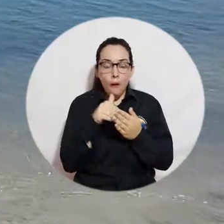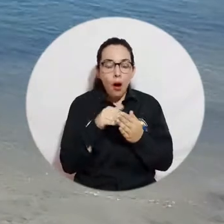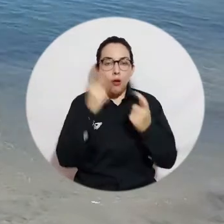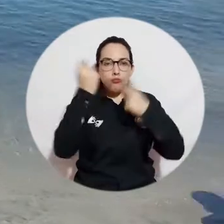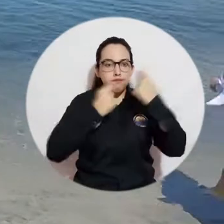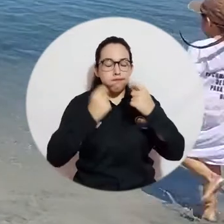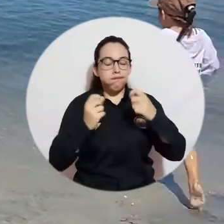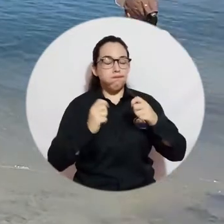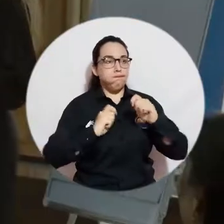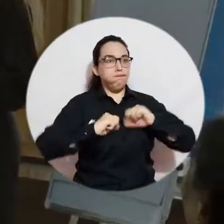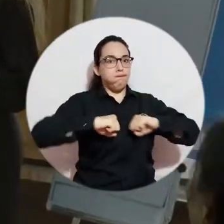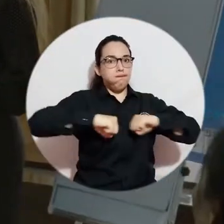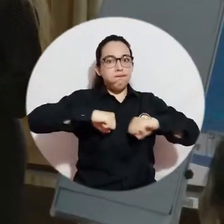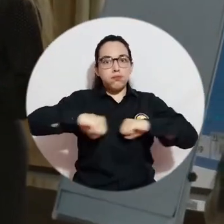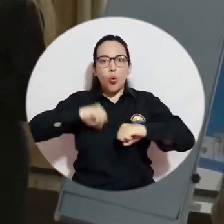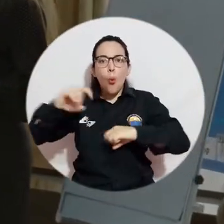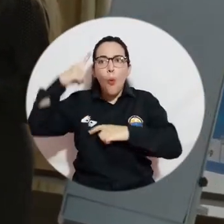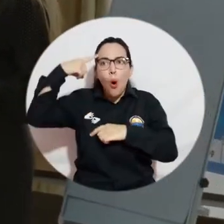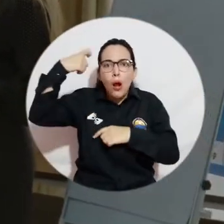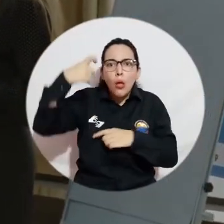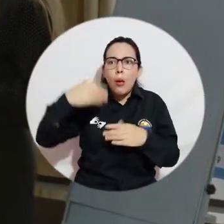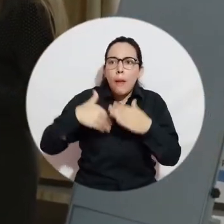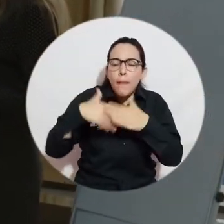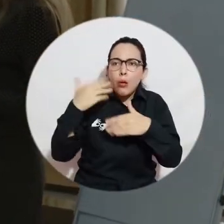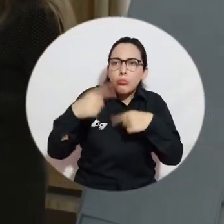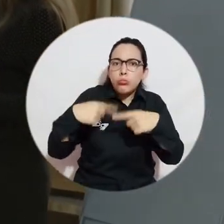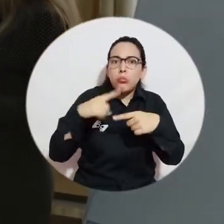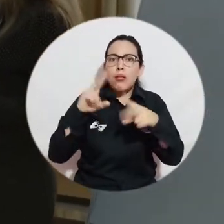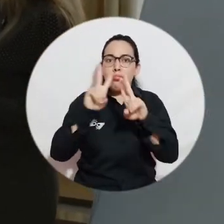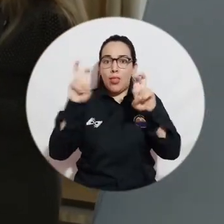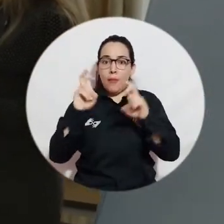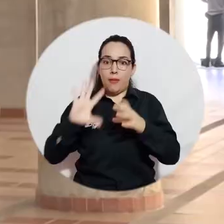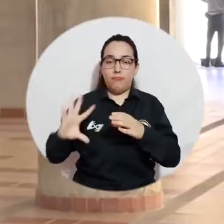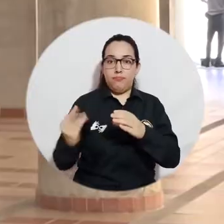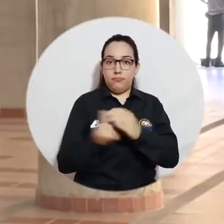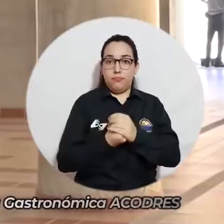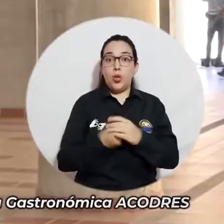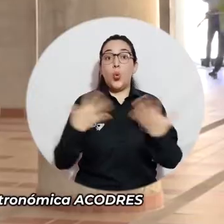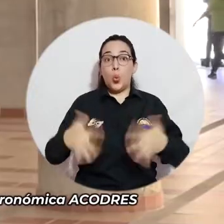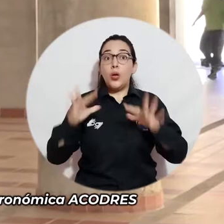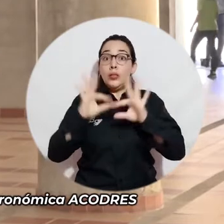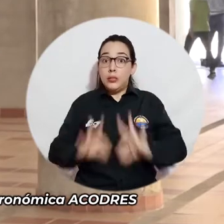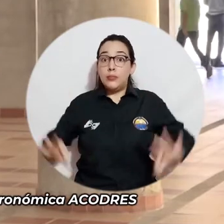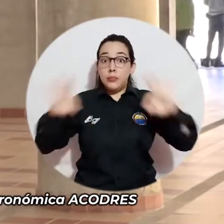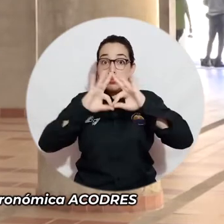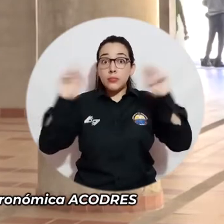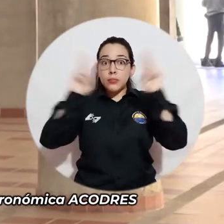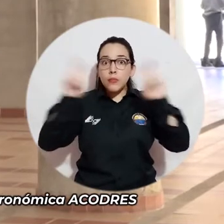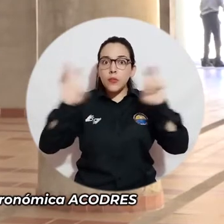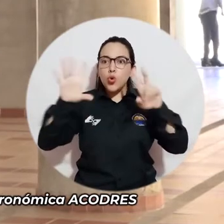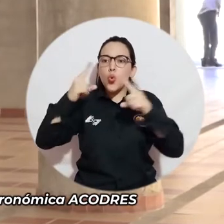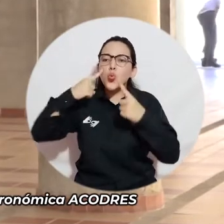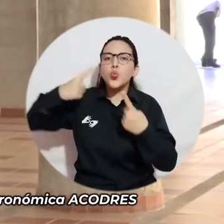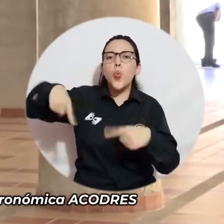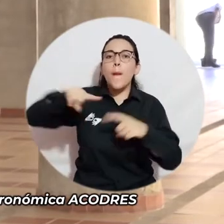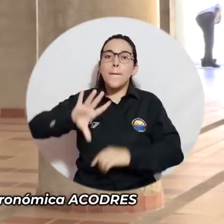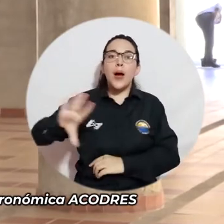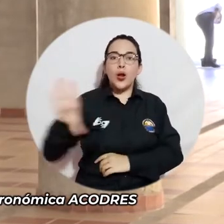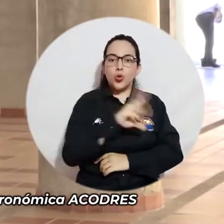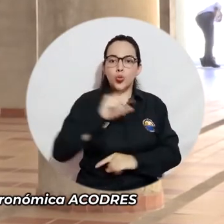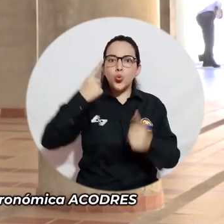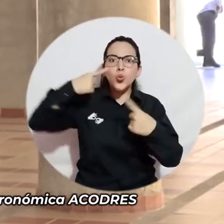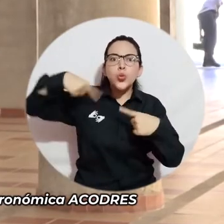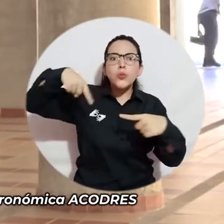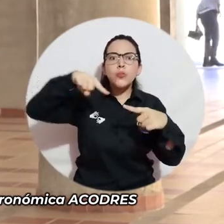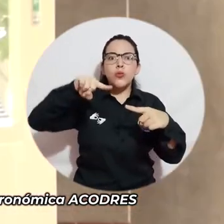reactivación económica y cómo se van afrontando estos retos para el crecimiento inclusivo. Es muy importante este tema del turismo para todos,